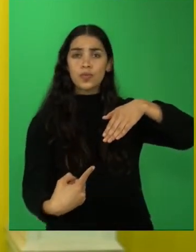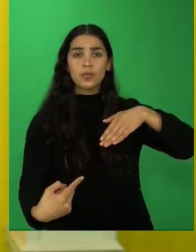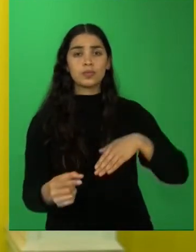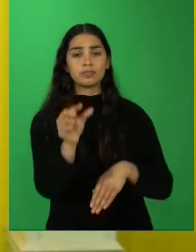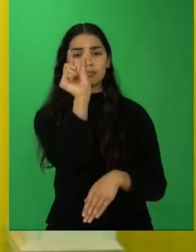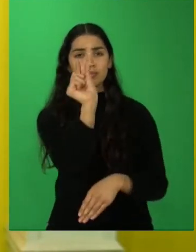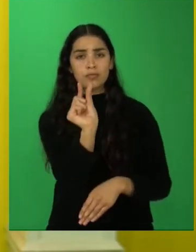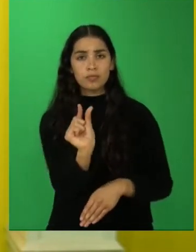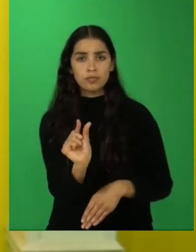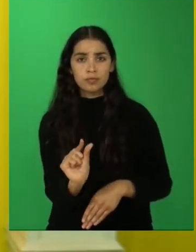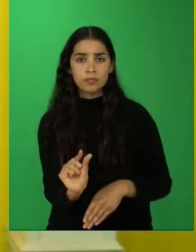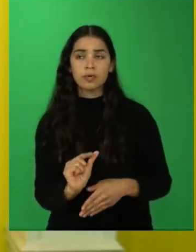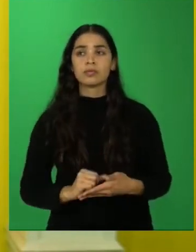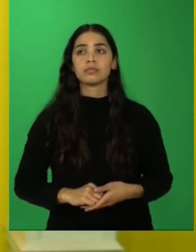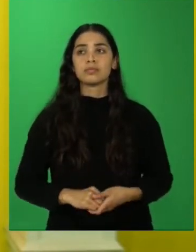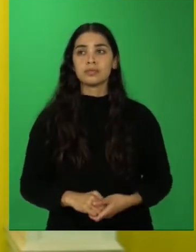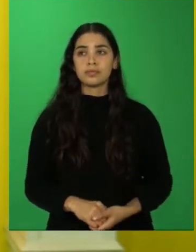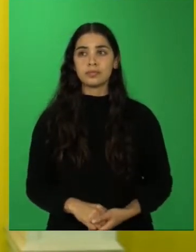angosto.